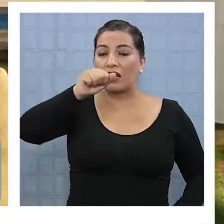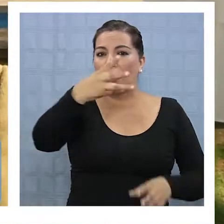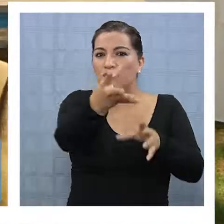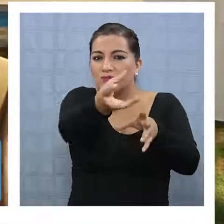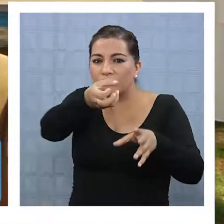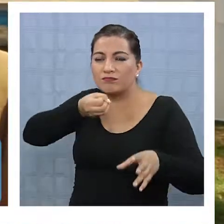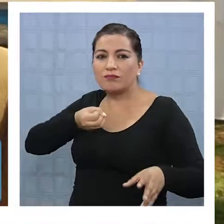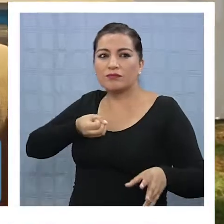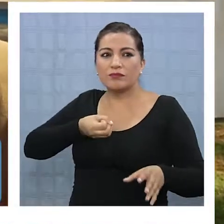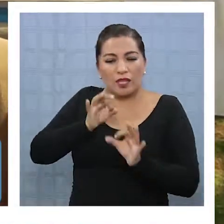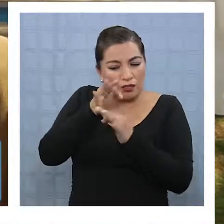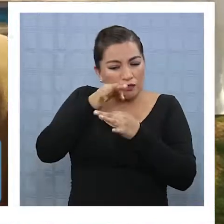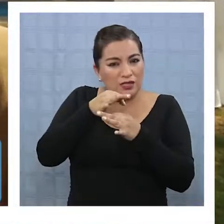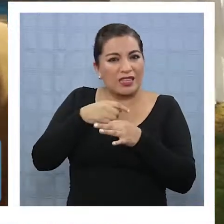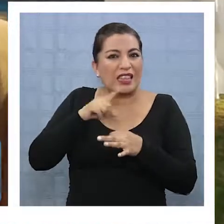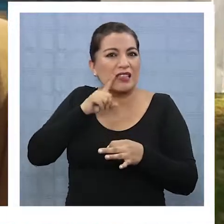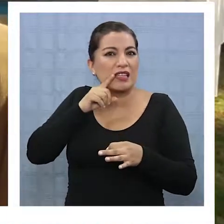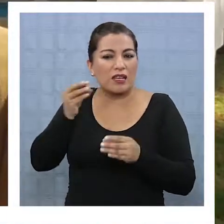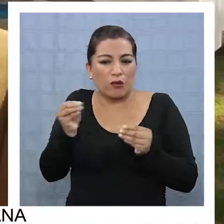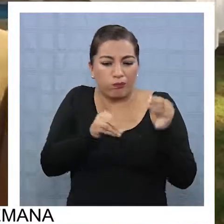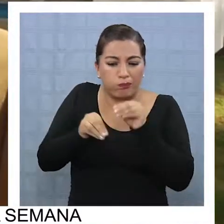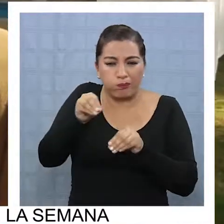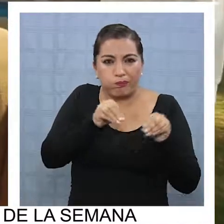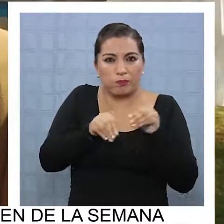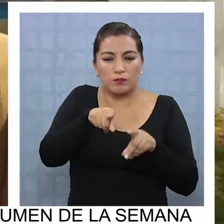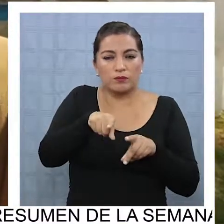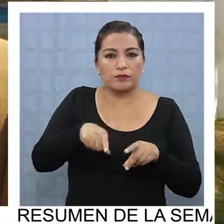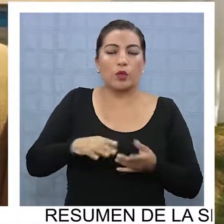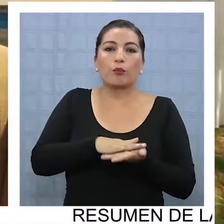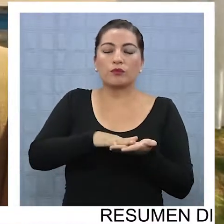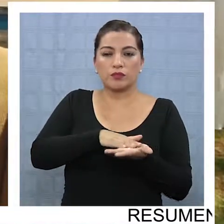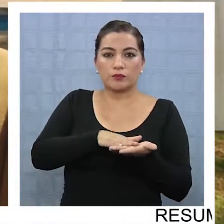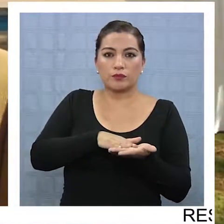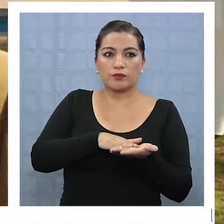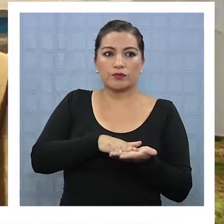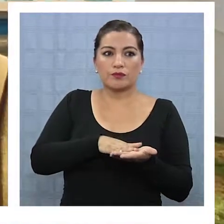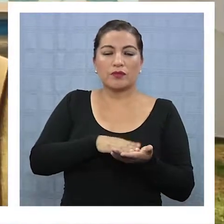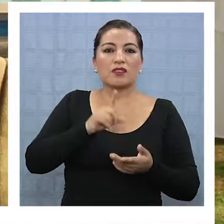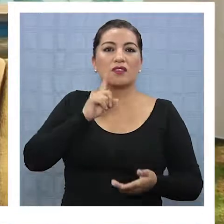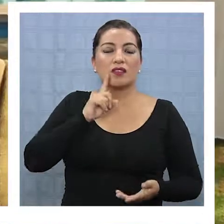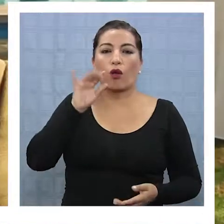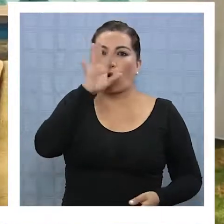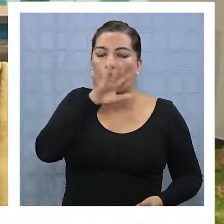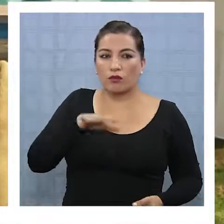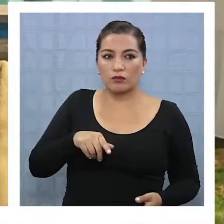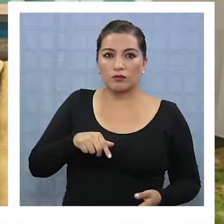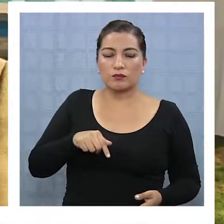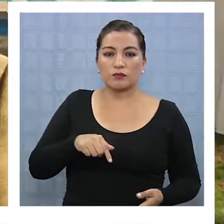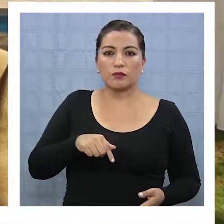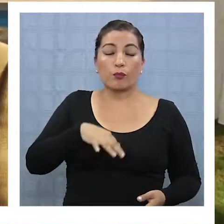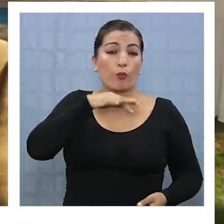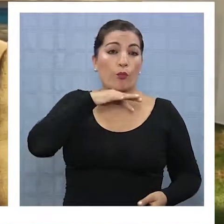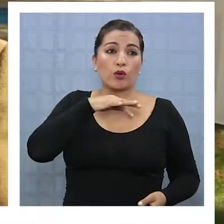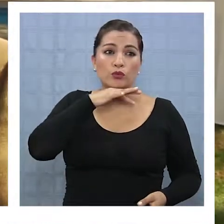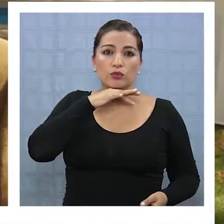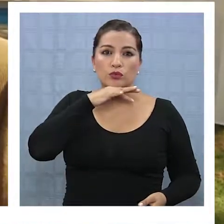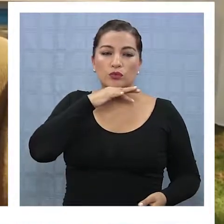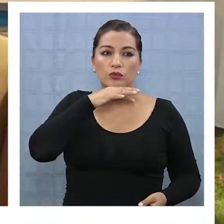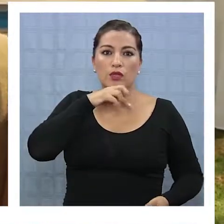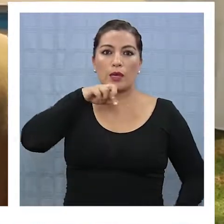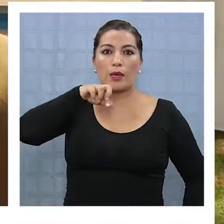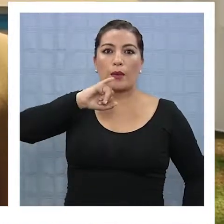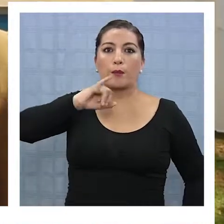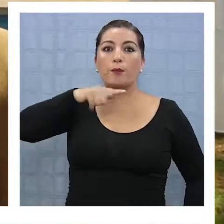viendo los metabolitos, los compuestos que tienen. Por ejemplo, colorantes que puedan tener, que pueden ser utilizados en la industria, los